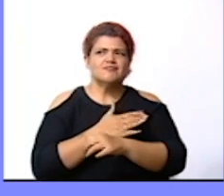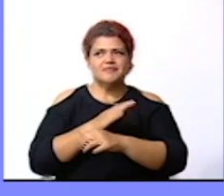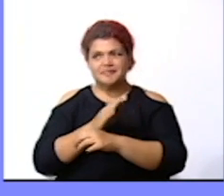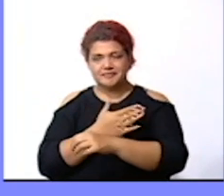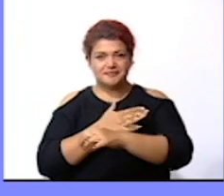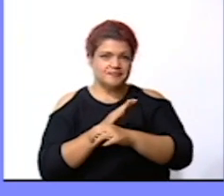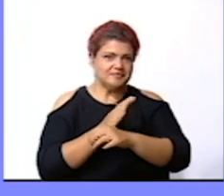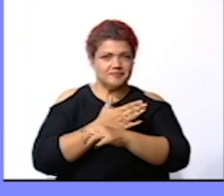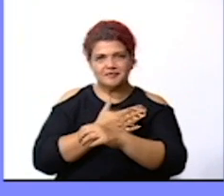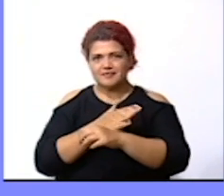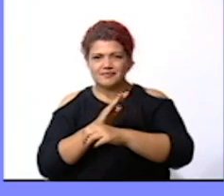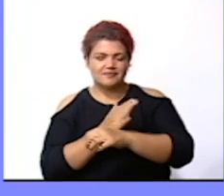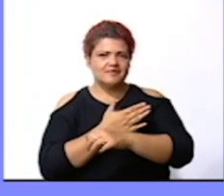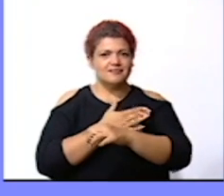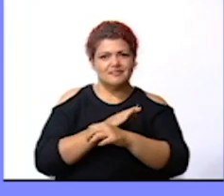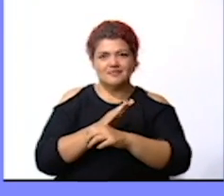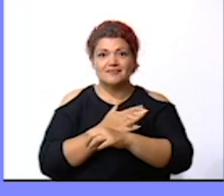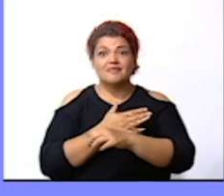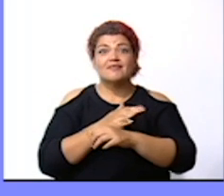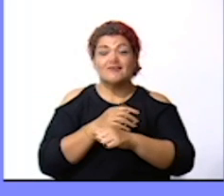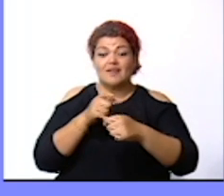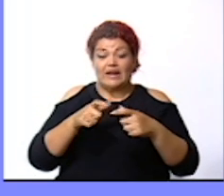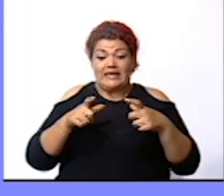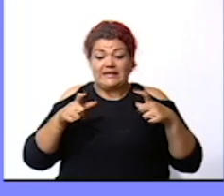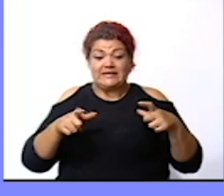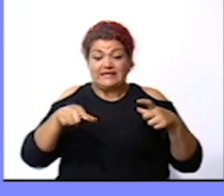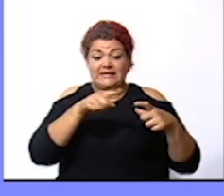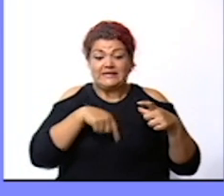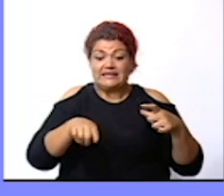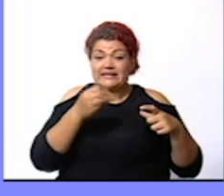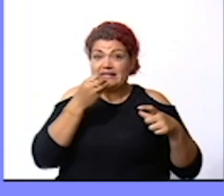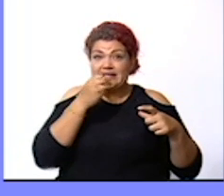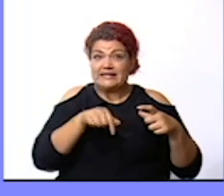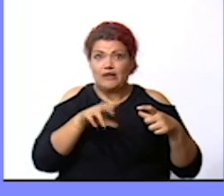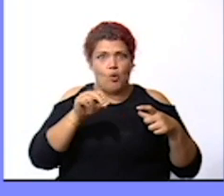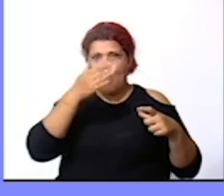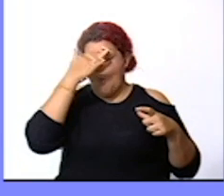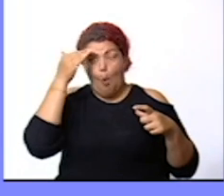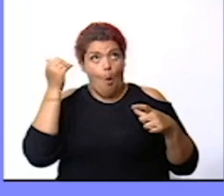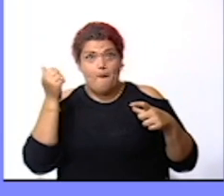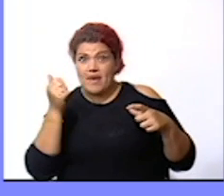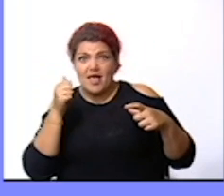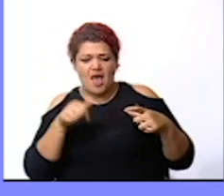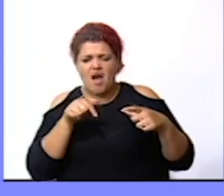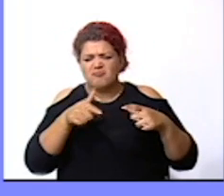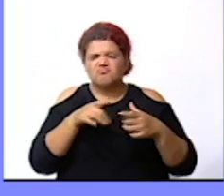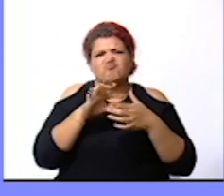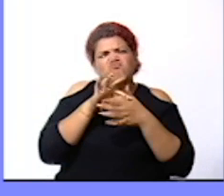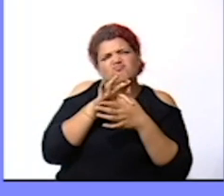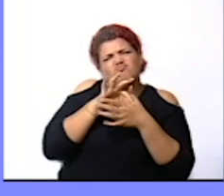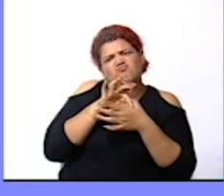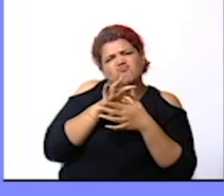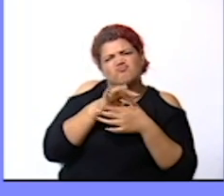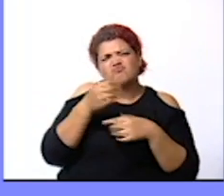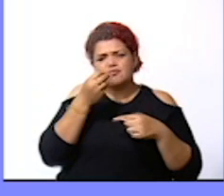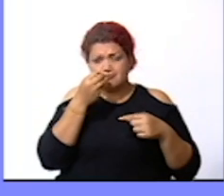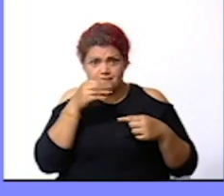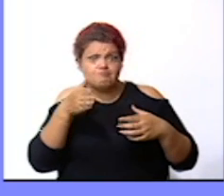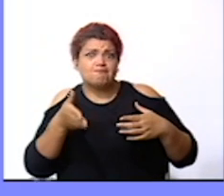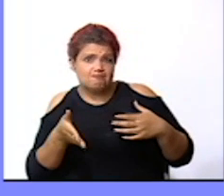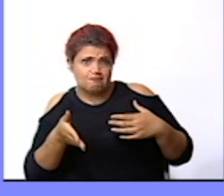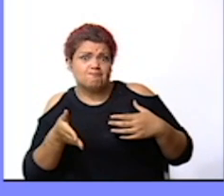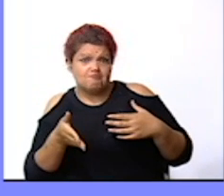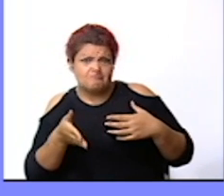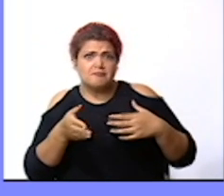comer en tu plato no debes de olvidar proteína de origen animal